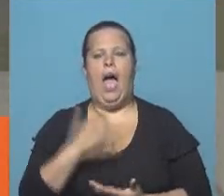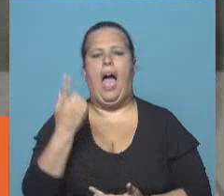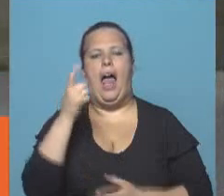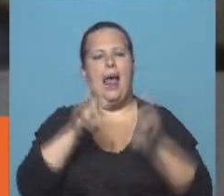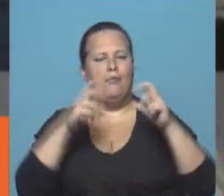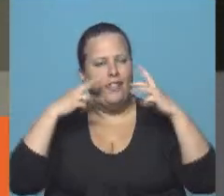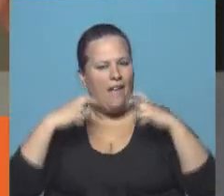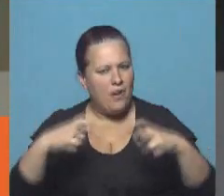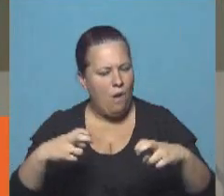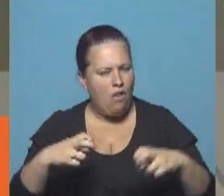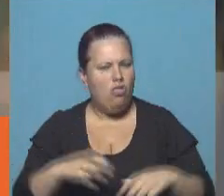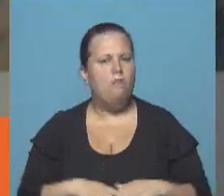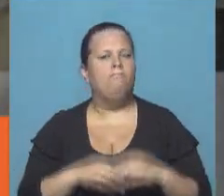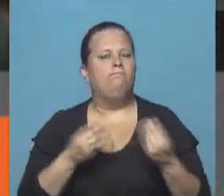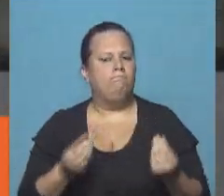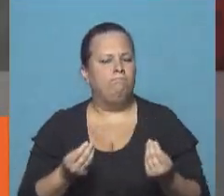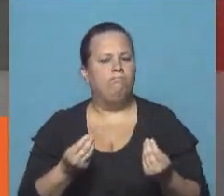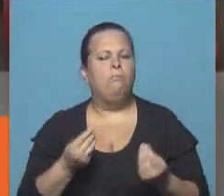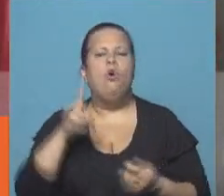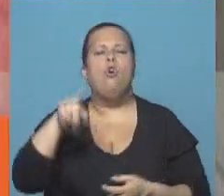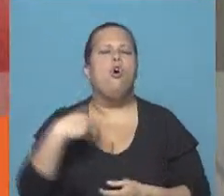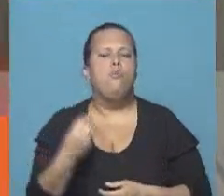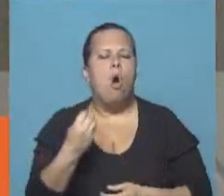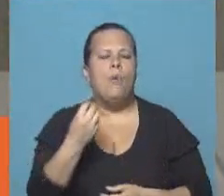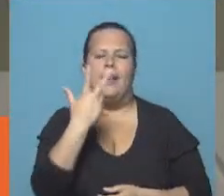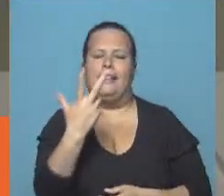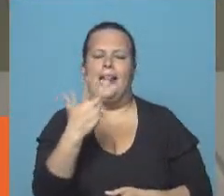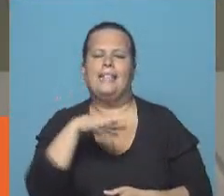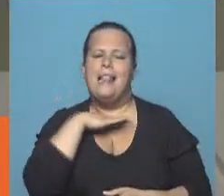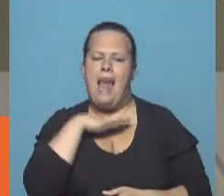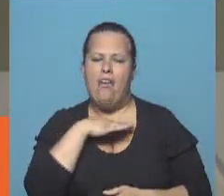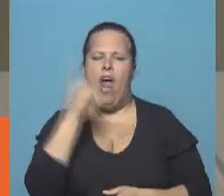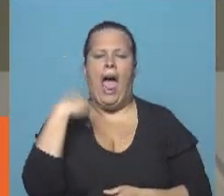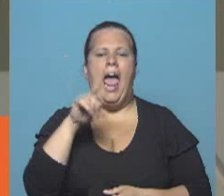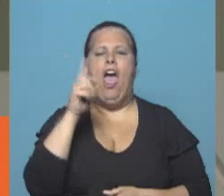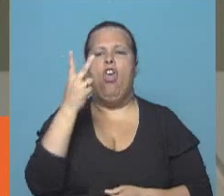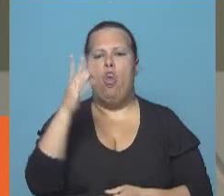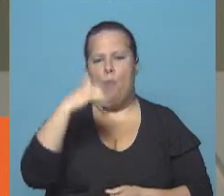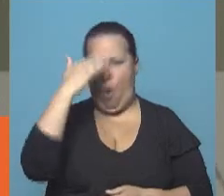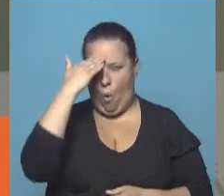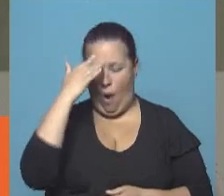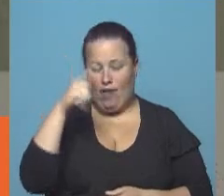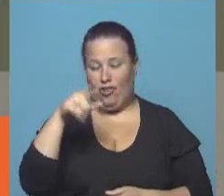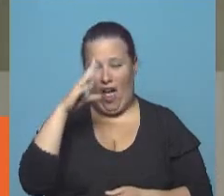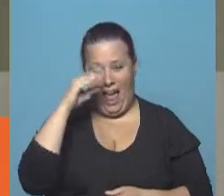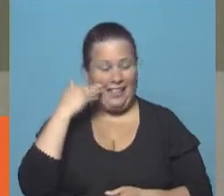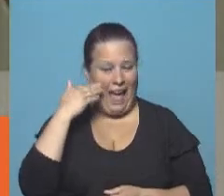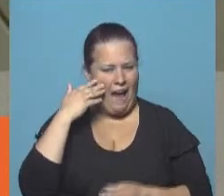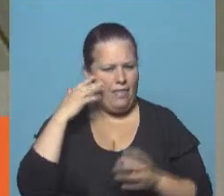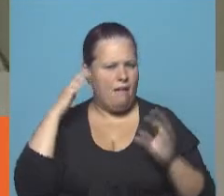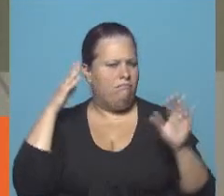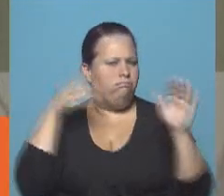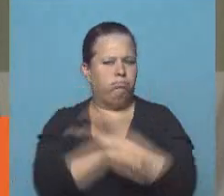investigadores es qué llevó a estos tres hombres que ayer a las 13 y 40 coparon literalmente